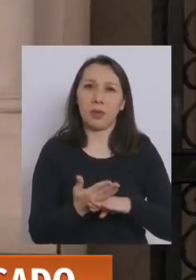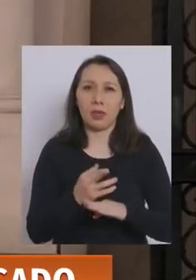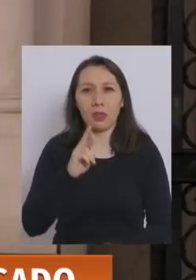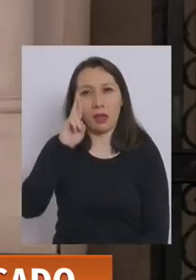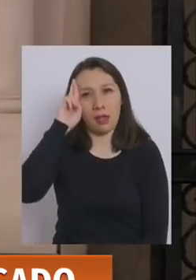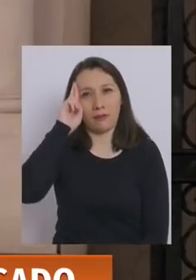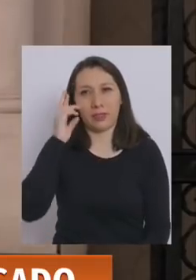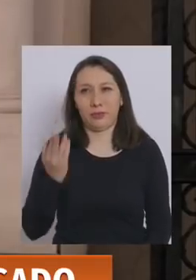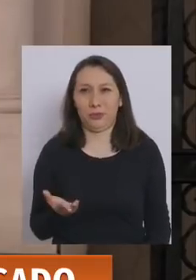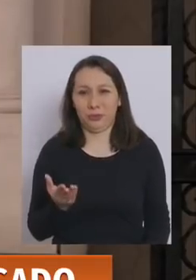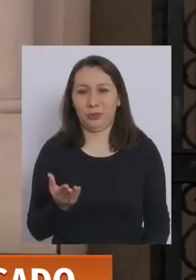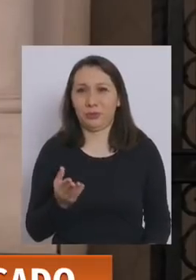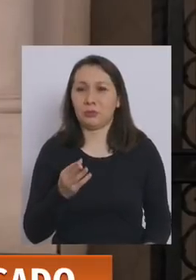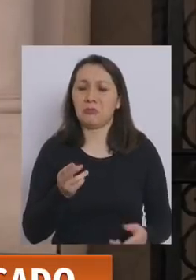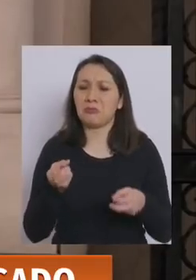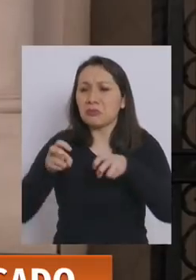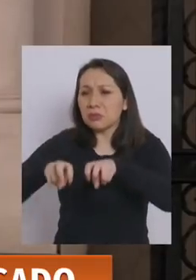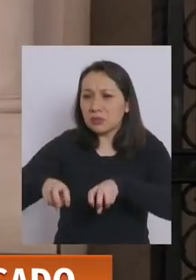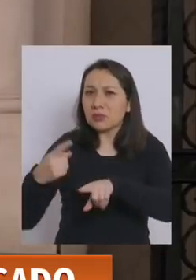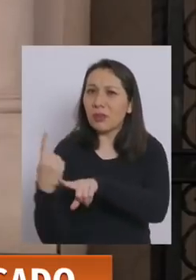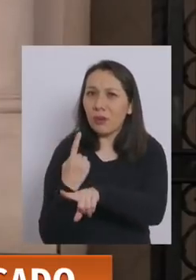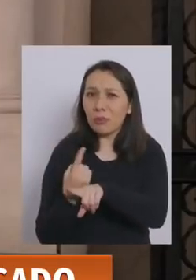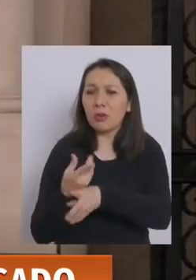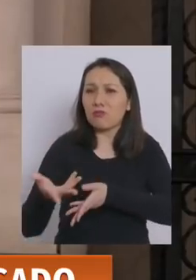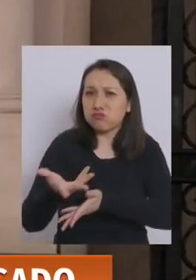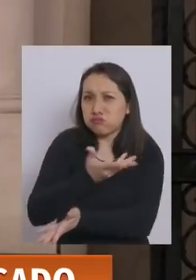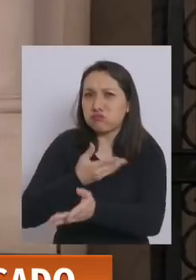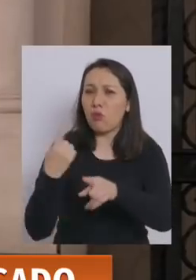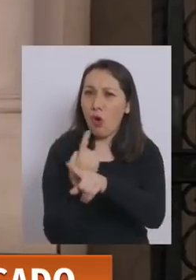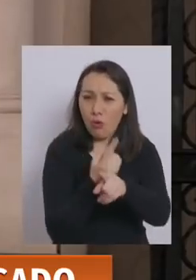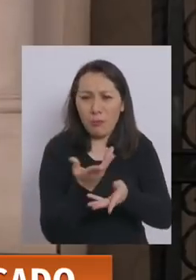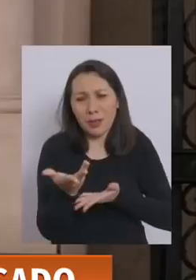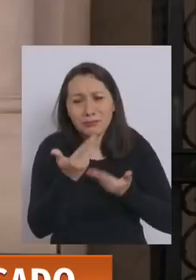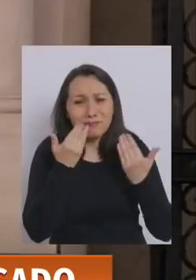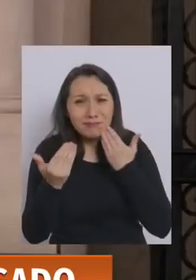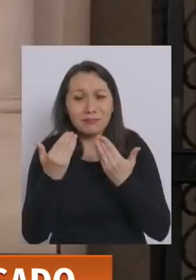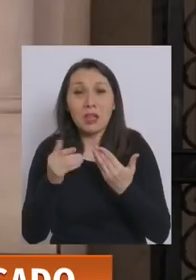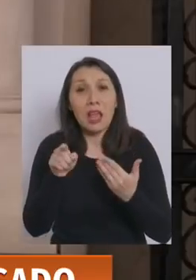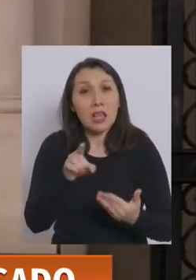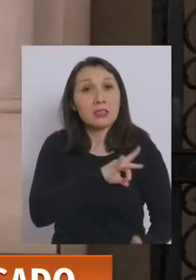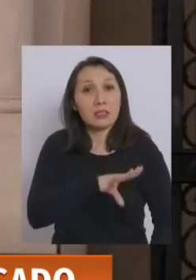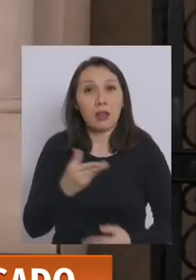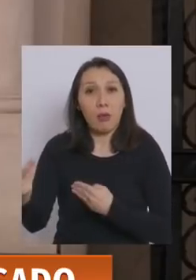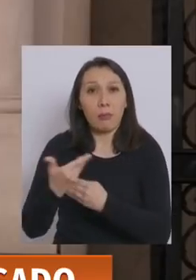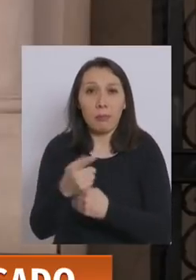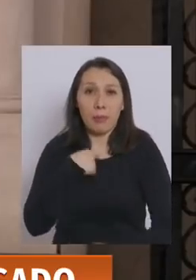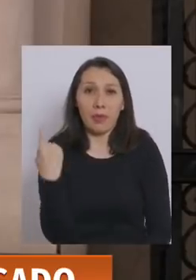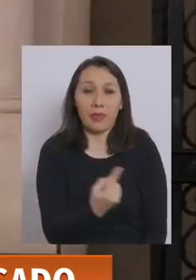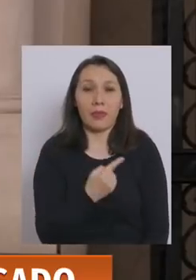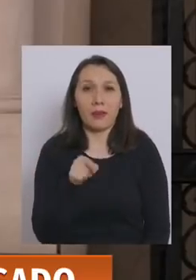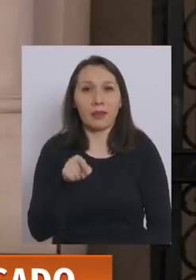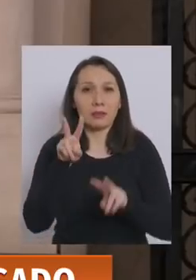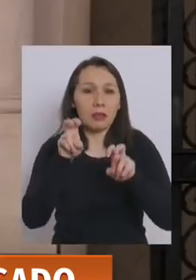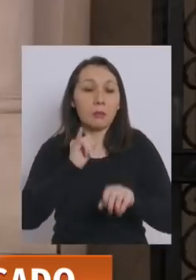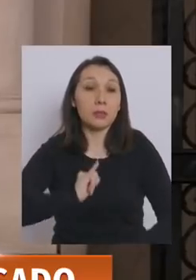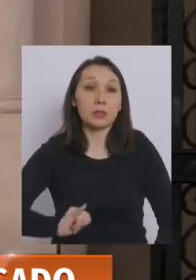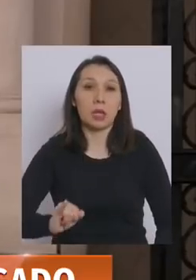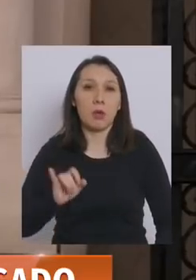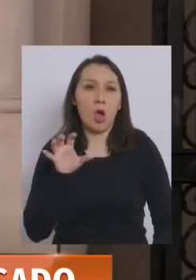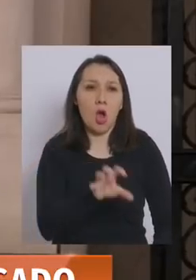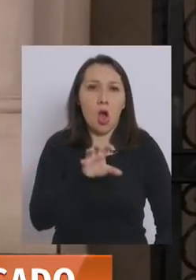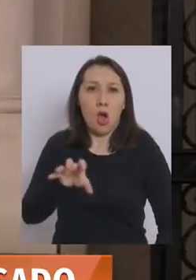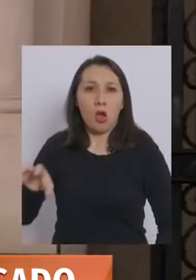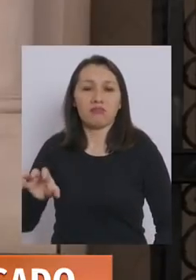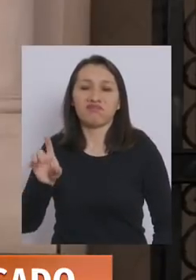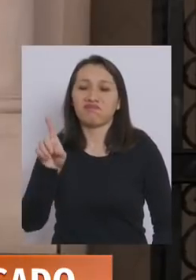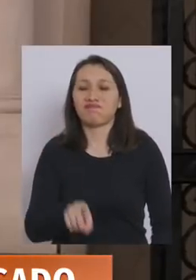reflexionen. Siéntense a conversar, dialoguemos. Eso es lo que los chilenos nos están pidiendo. Esta lógica permanente de odio